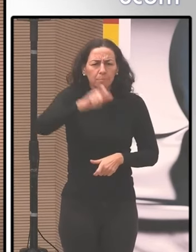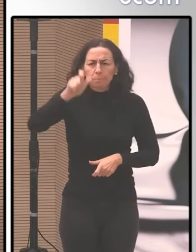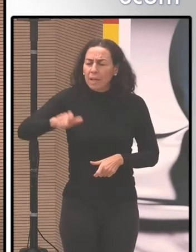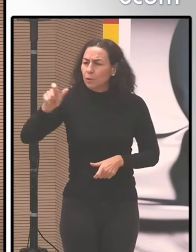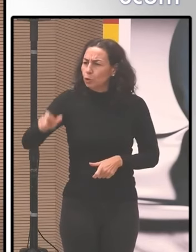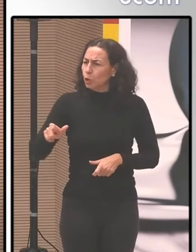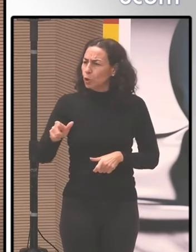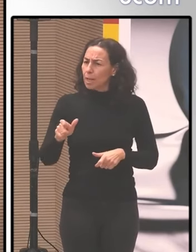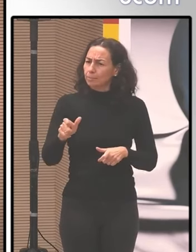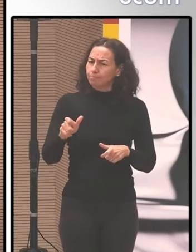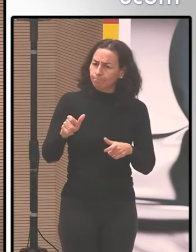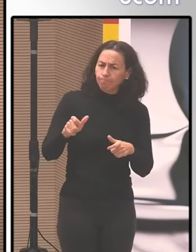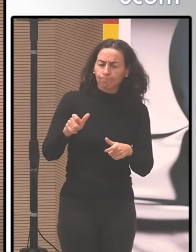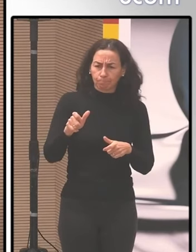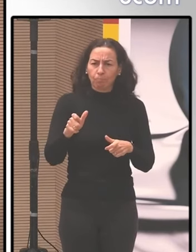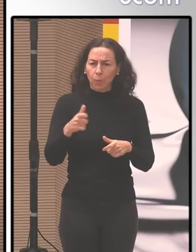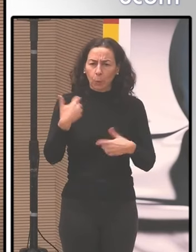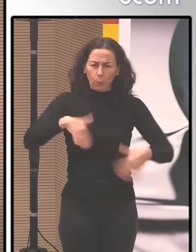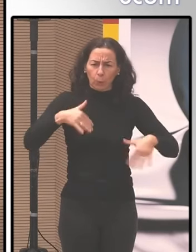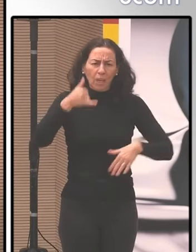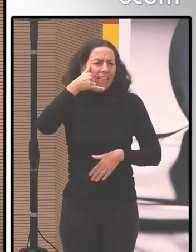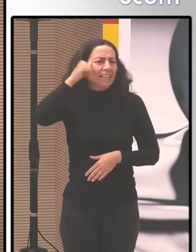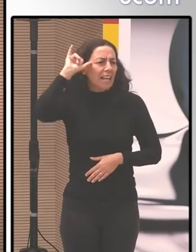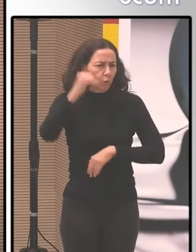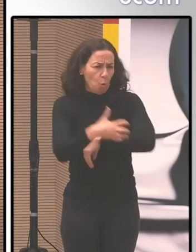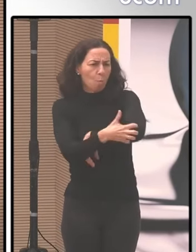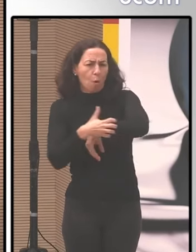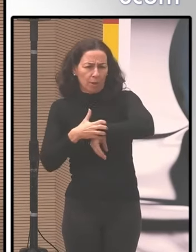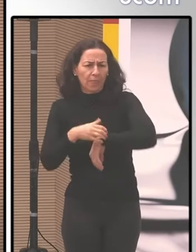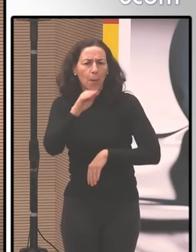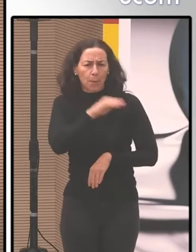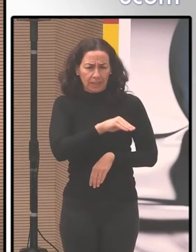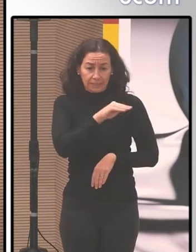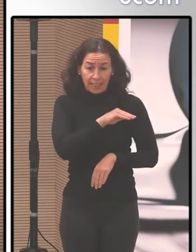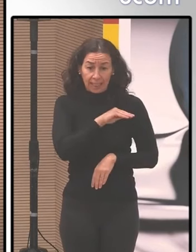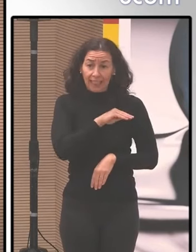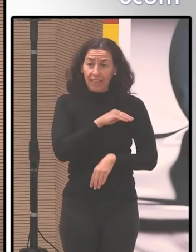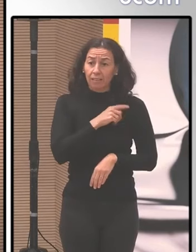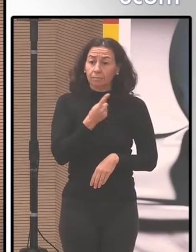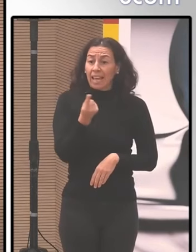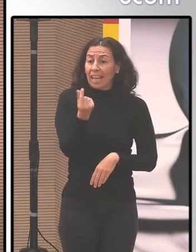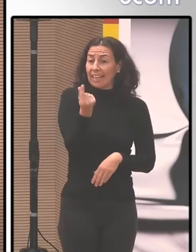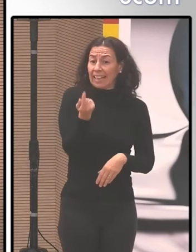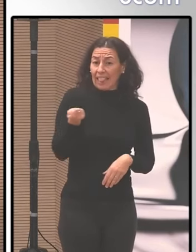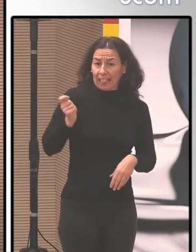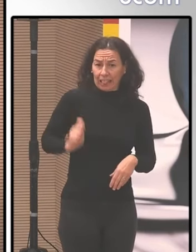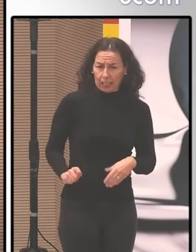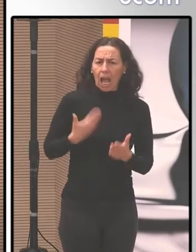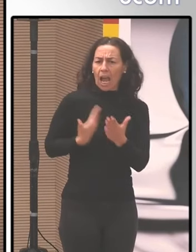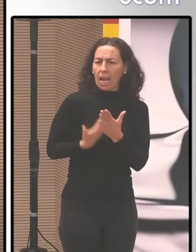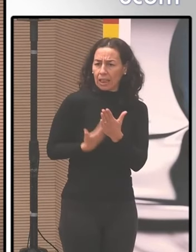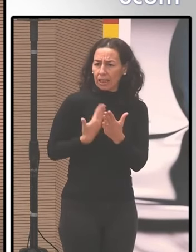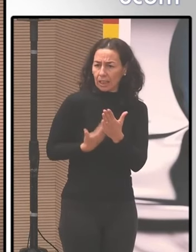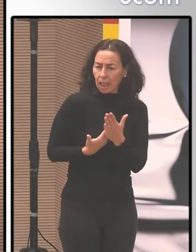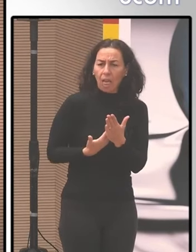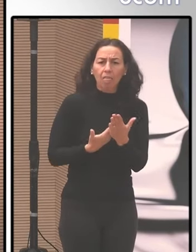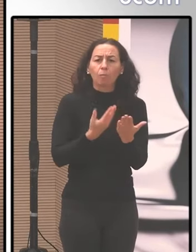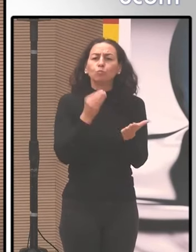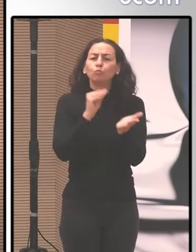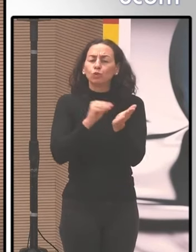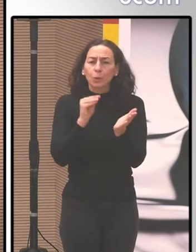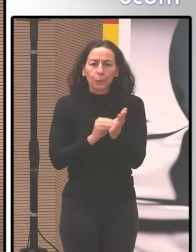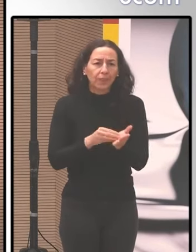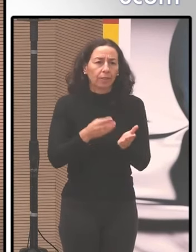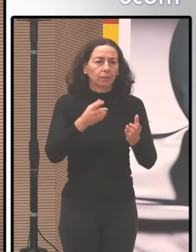gente que está en serio riesgo de pobreza y sin embargo la renta garantizada muy pocas veces ocupa horas de telediario